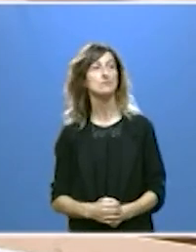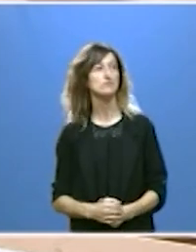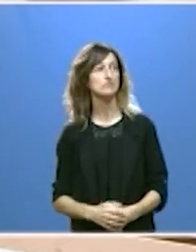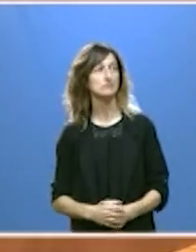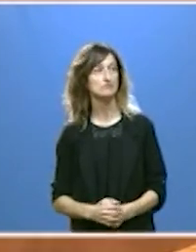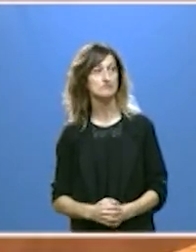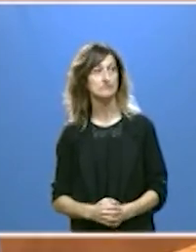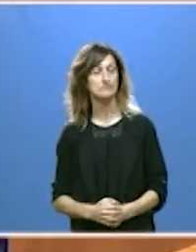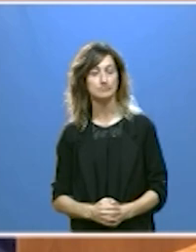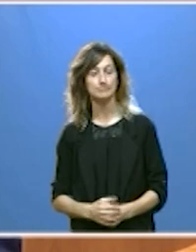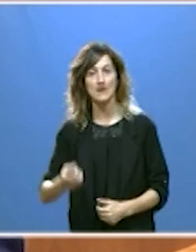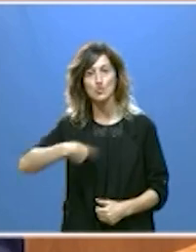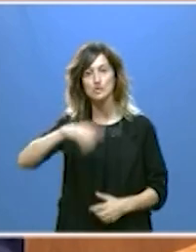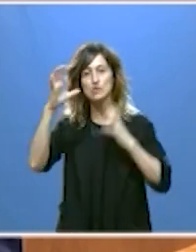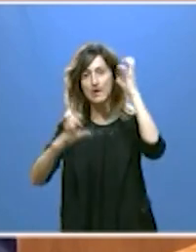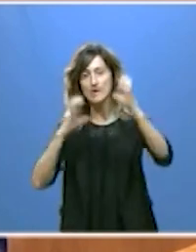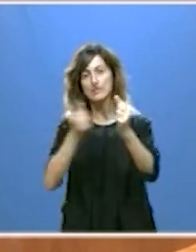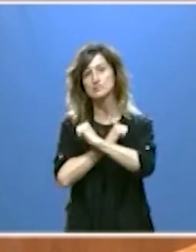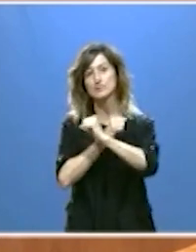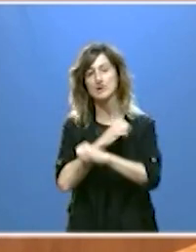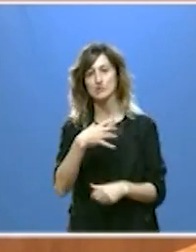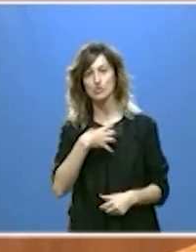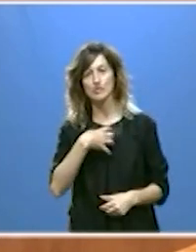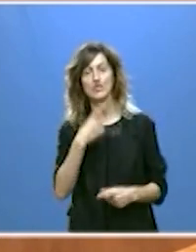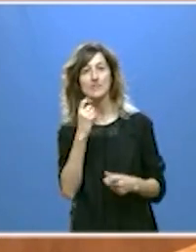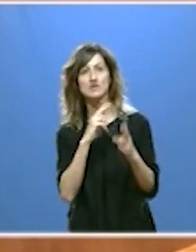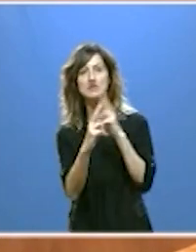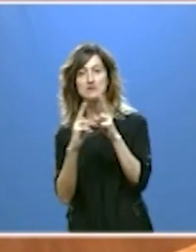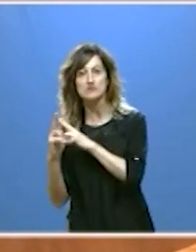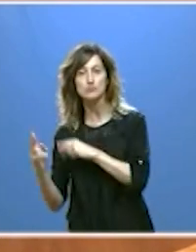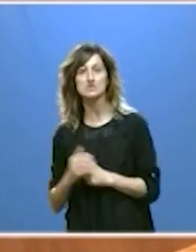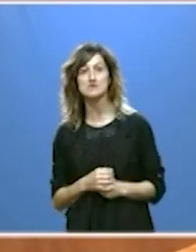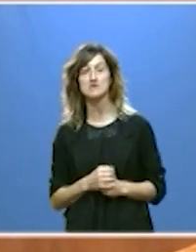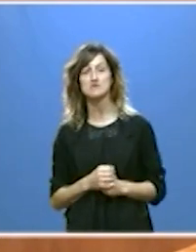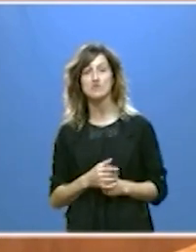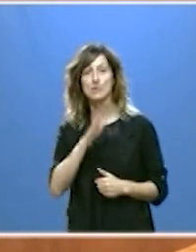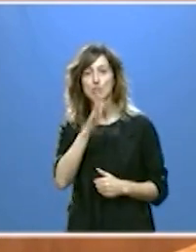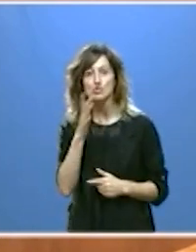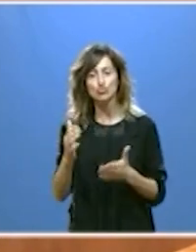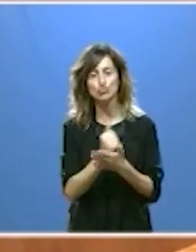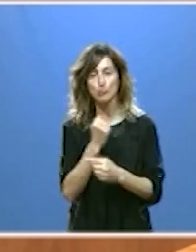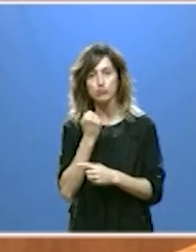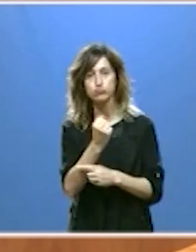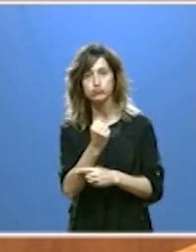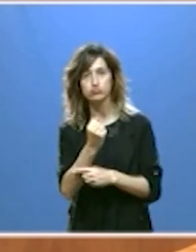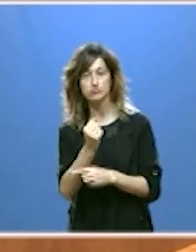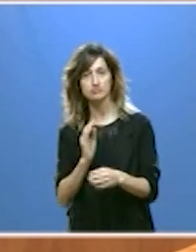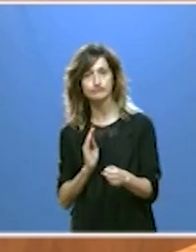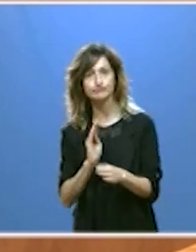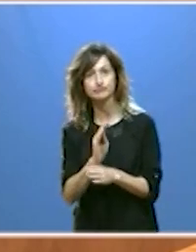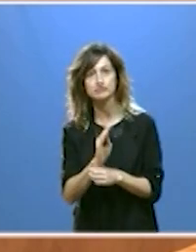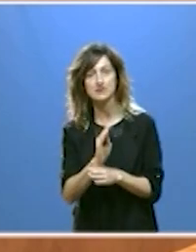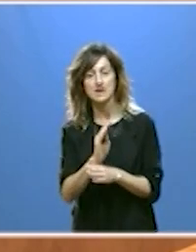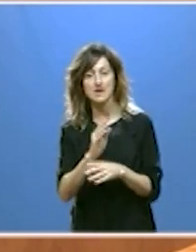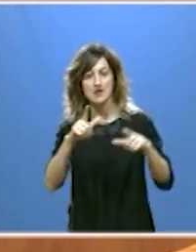Nuestros ganaderos no pueden esperar necesitan respuesta y vamos a apoyarles financieramente a